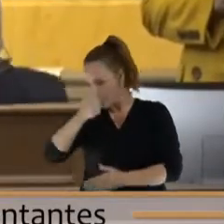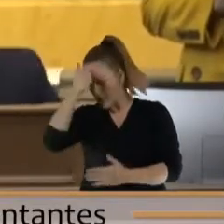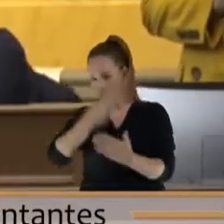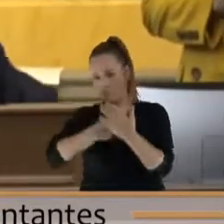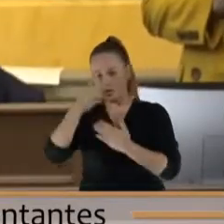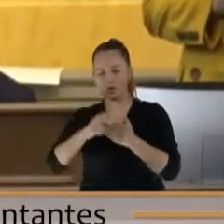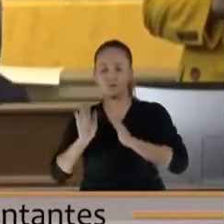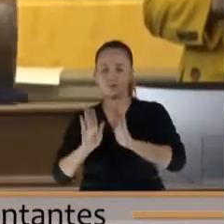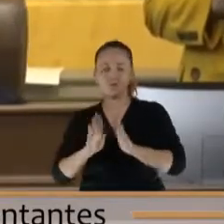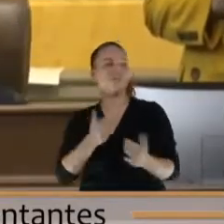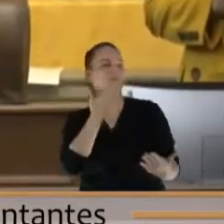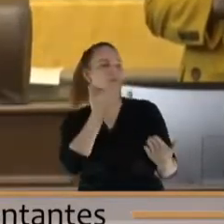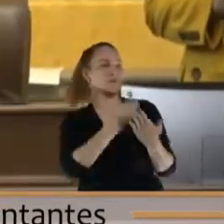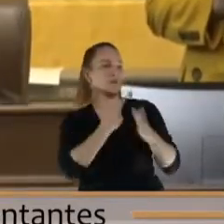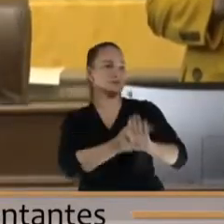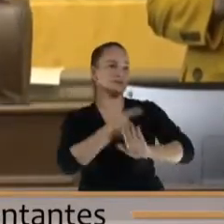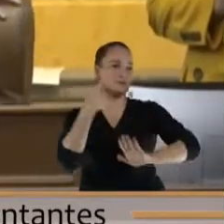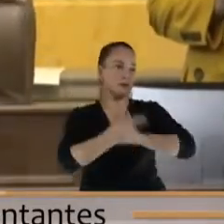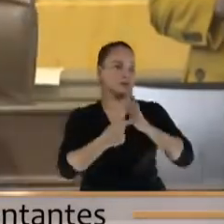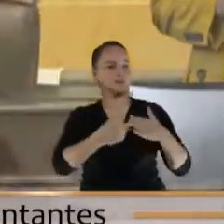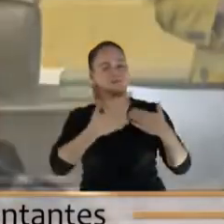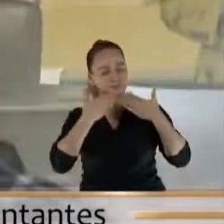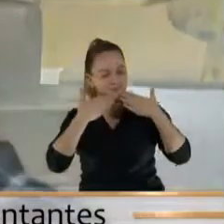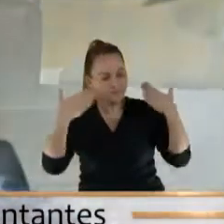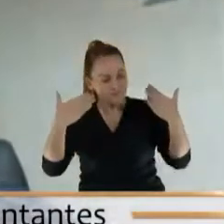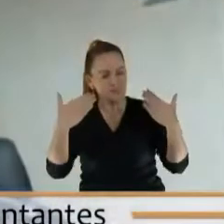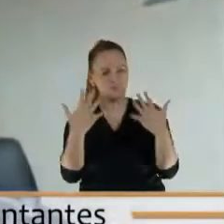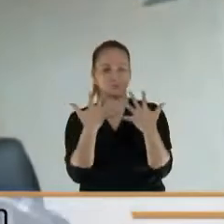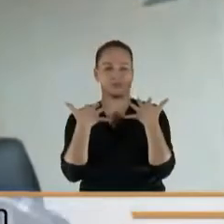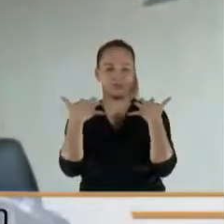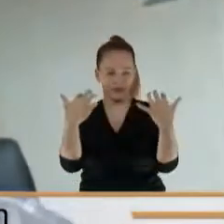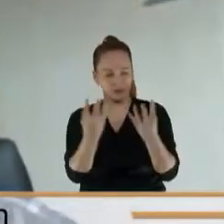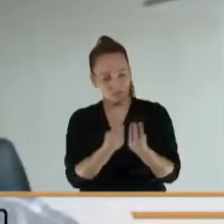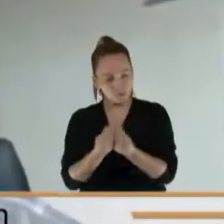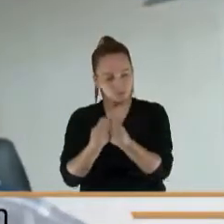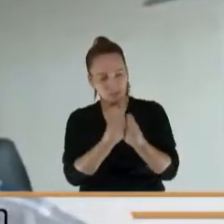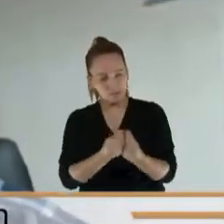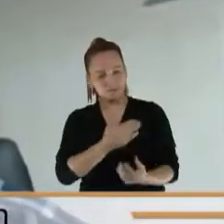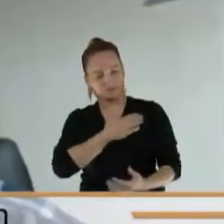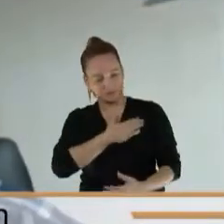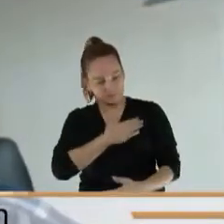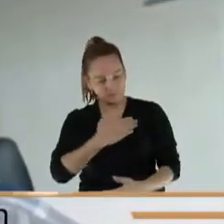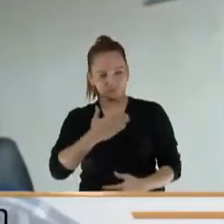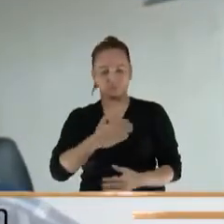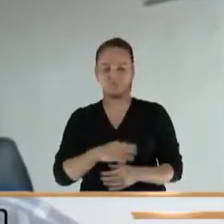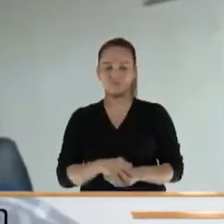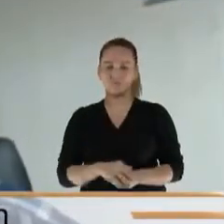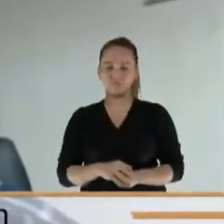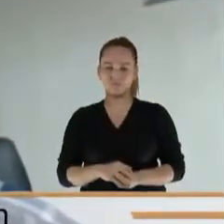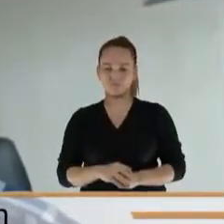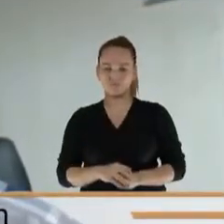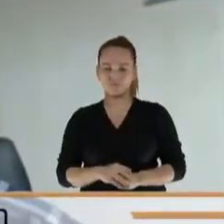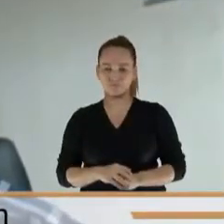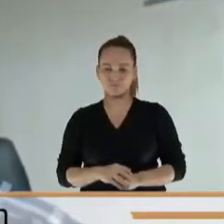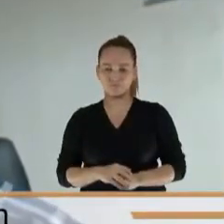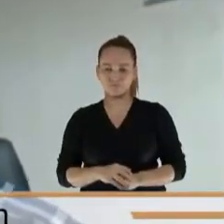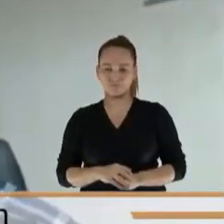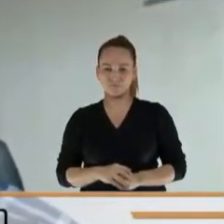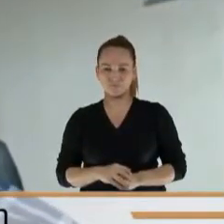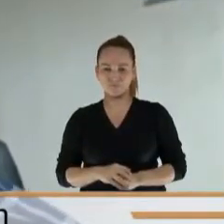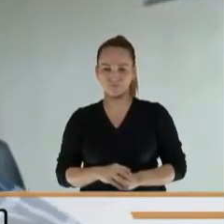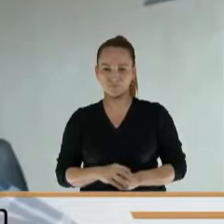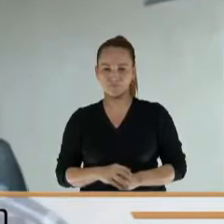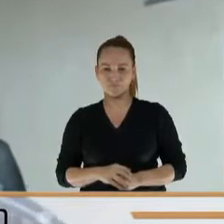Muchas gracias, señor presidente. Un saludo a usted, a la media selectiva, y a todos los compañeros de la plenaria de la Cámara.